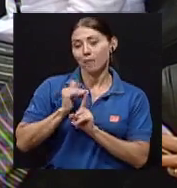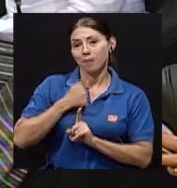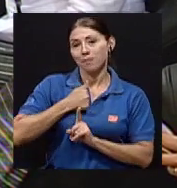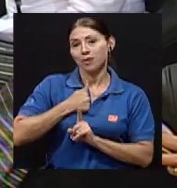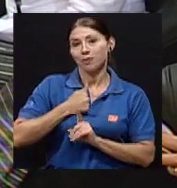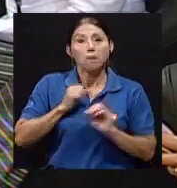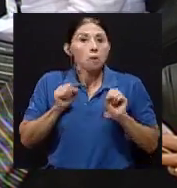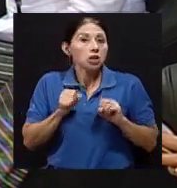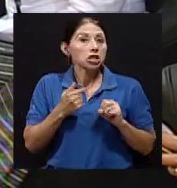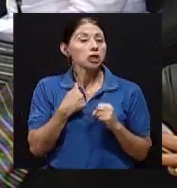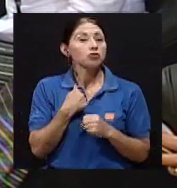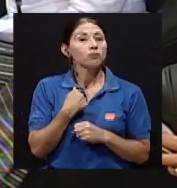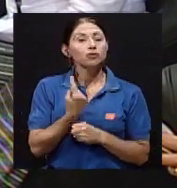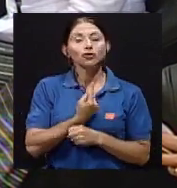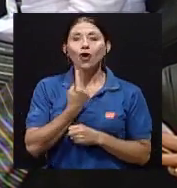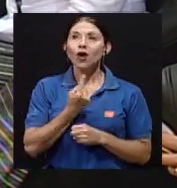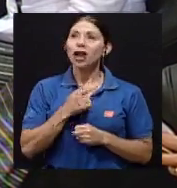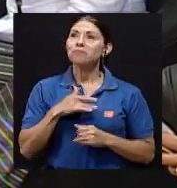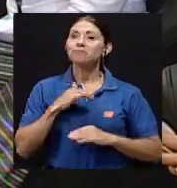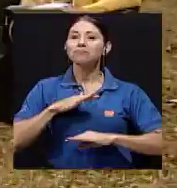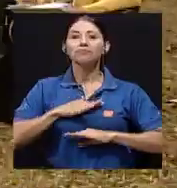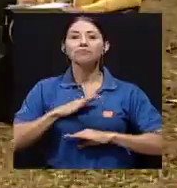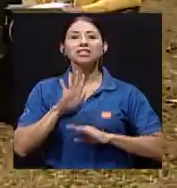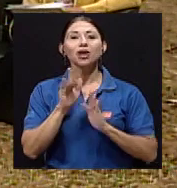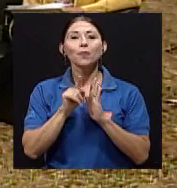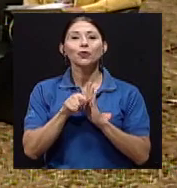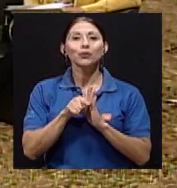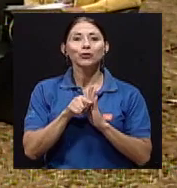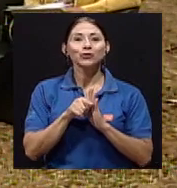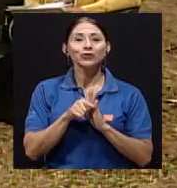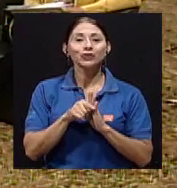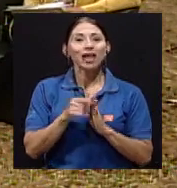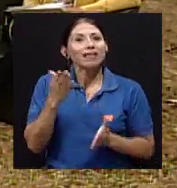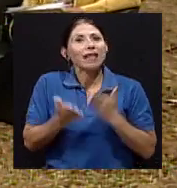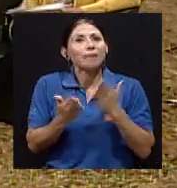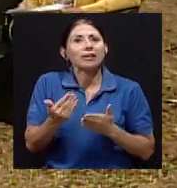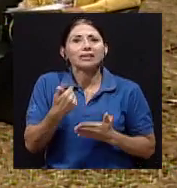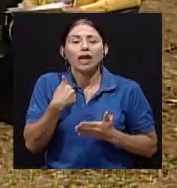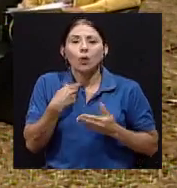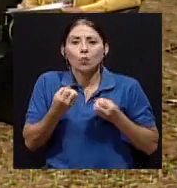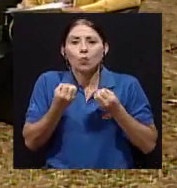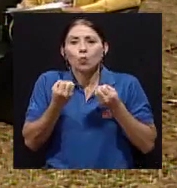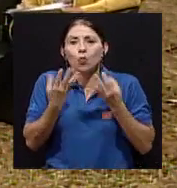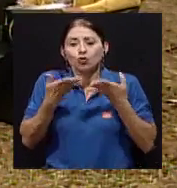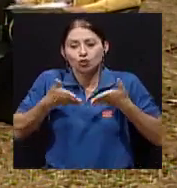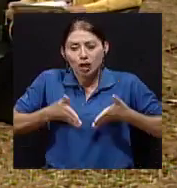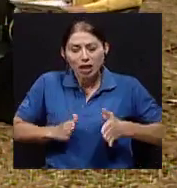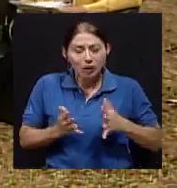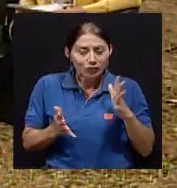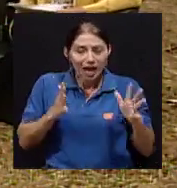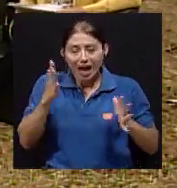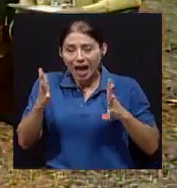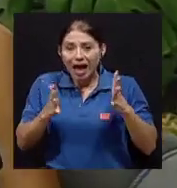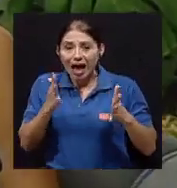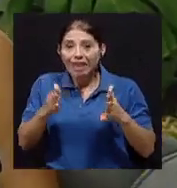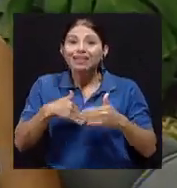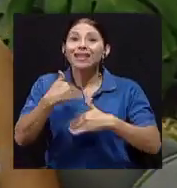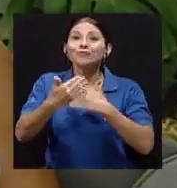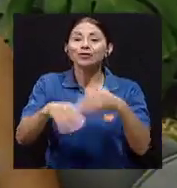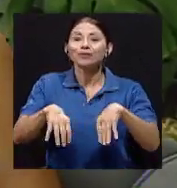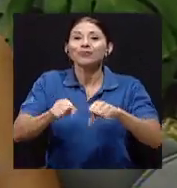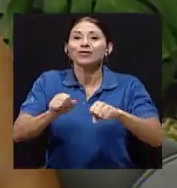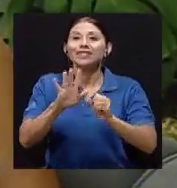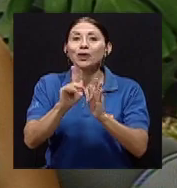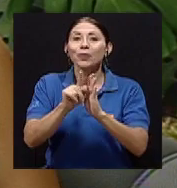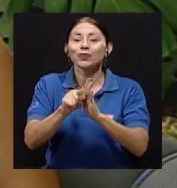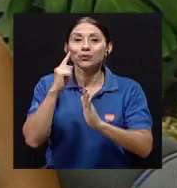estar cinco minutos sola y de repente estoy con un montón de chiquitos, soy mamá de cinco hijos, sacar cinco minutos para estar sola, ya eso es un